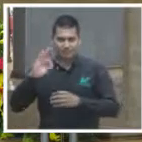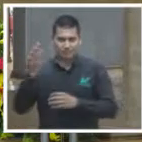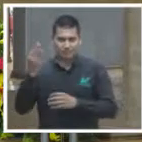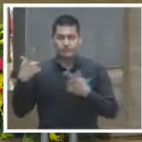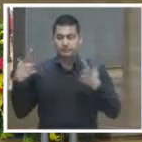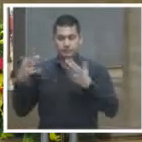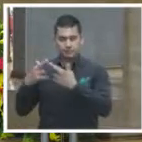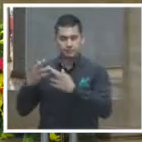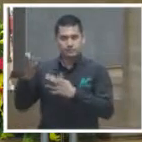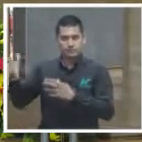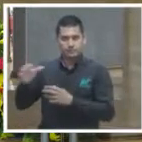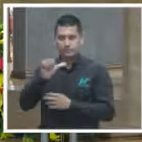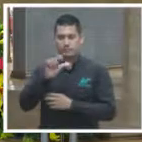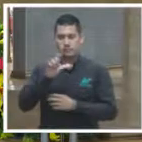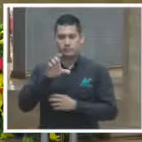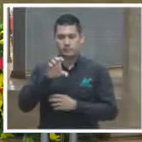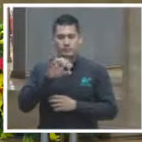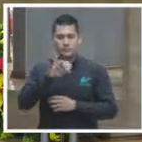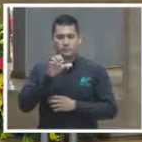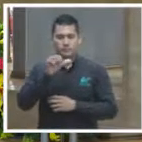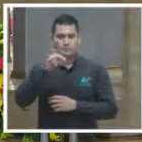Alejandro Santos Contreras.